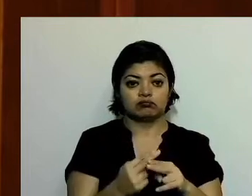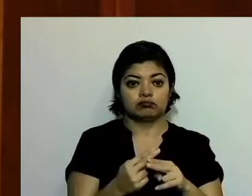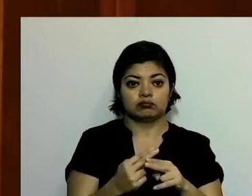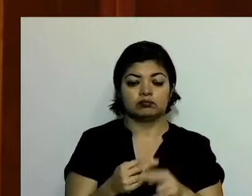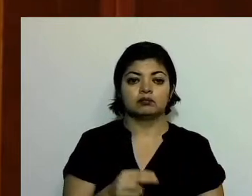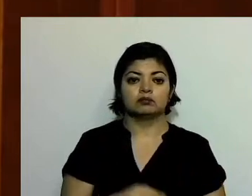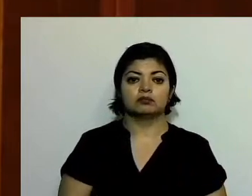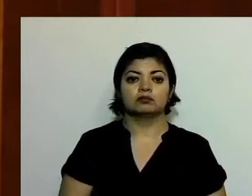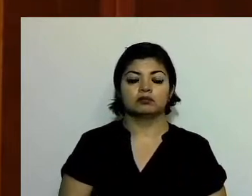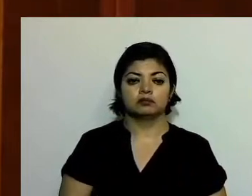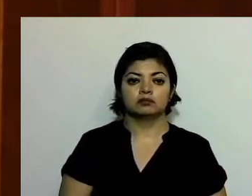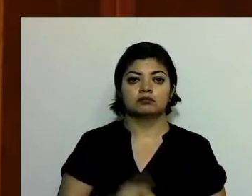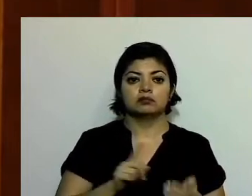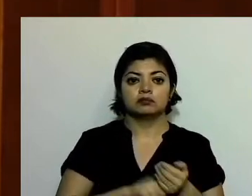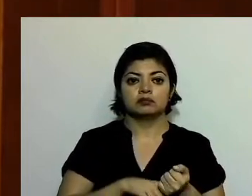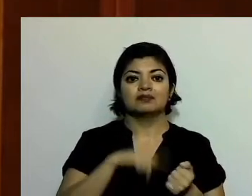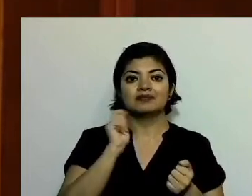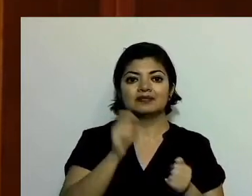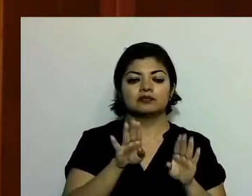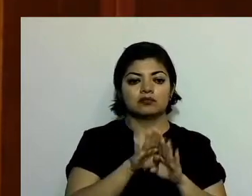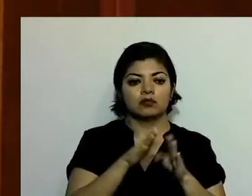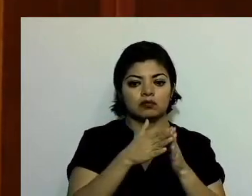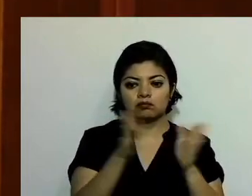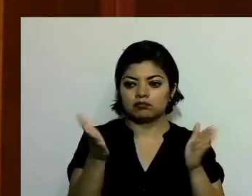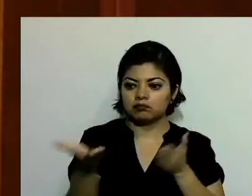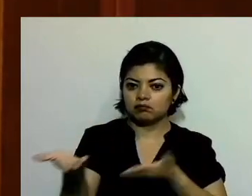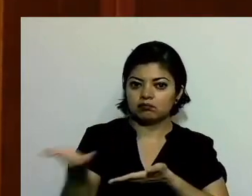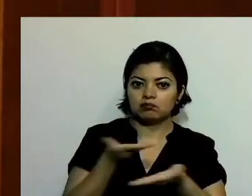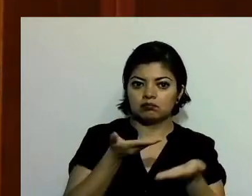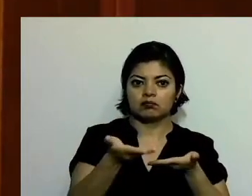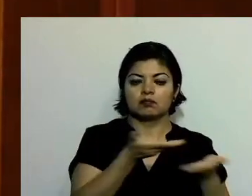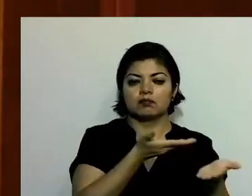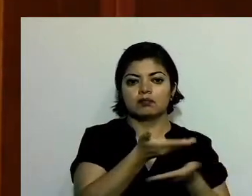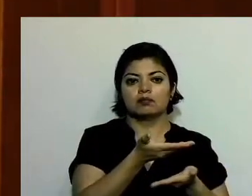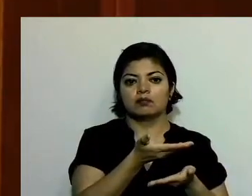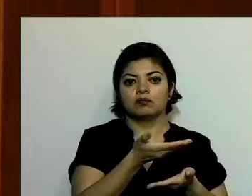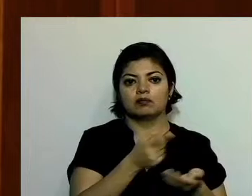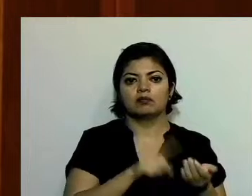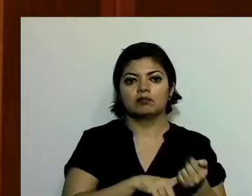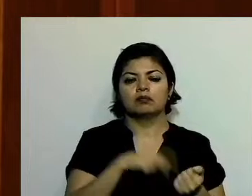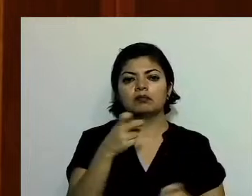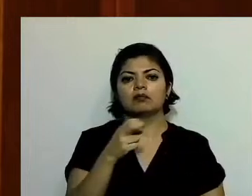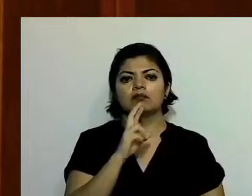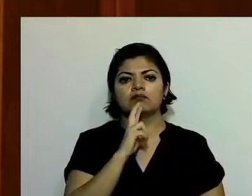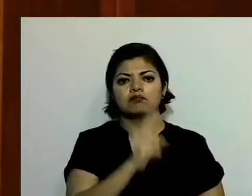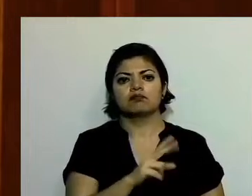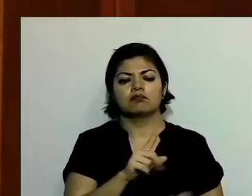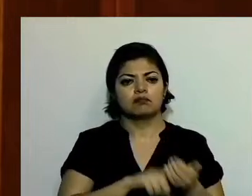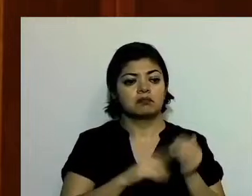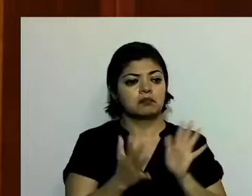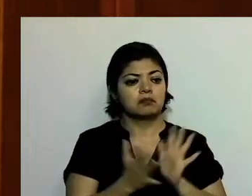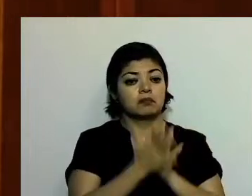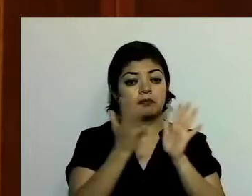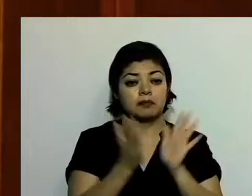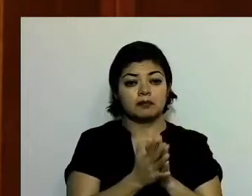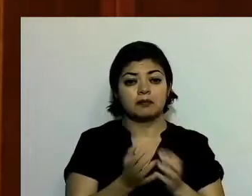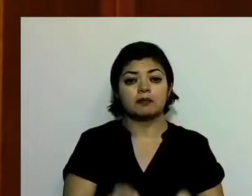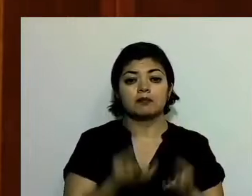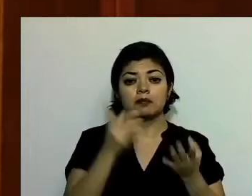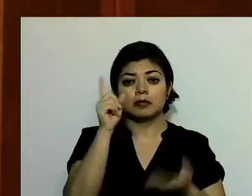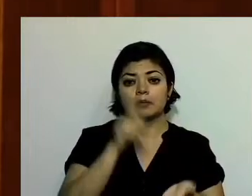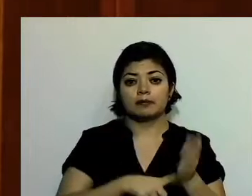El Parlamento Abierto tuvo como respuesta la participación de más de 1.200